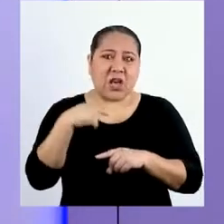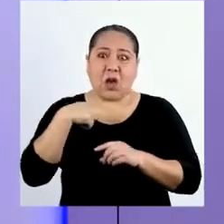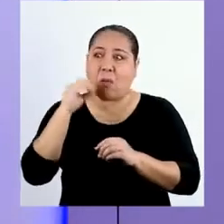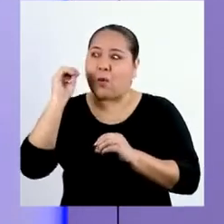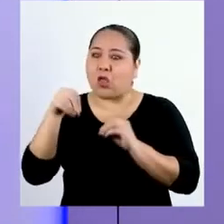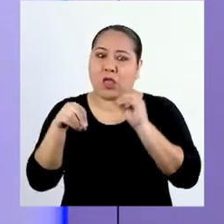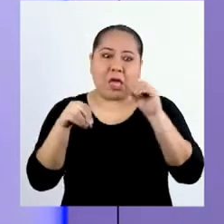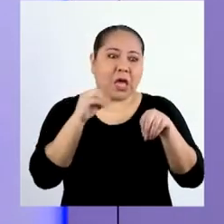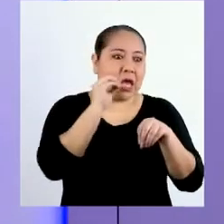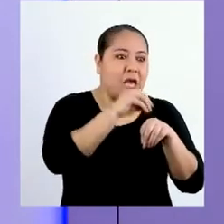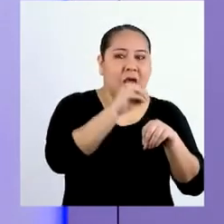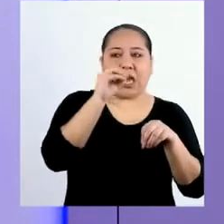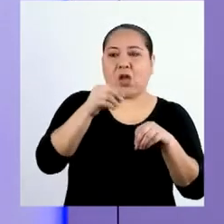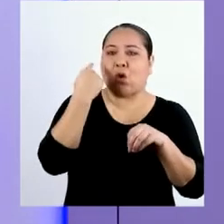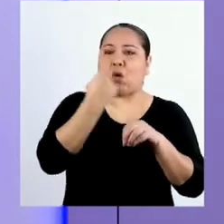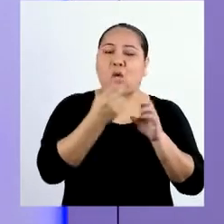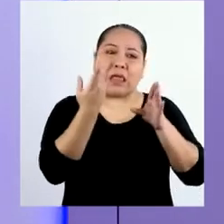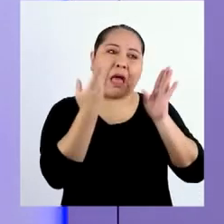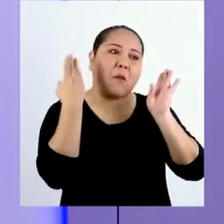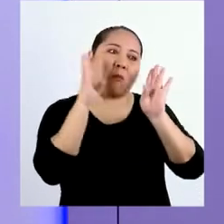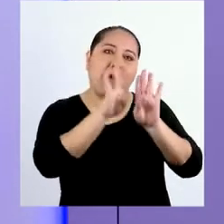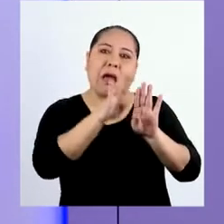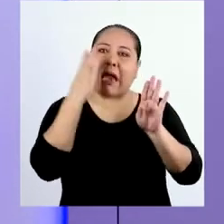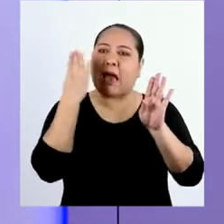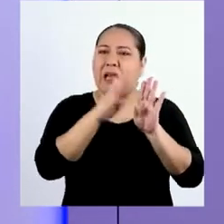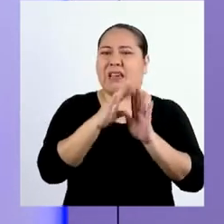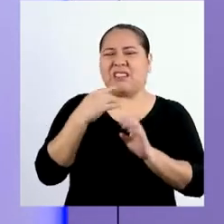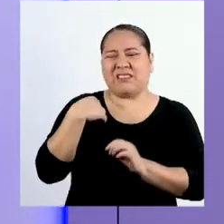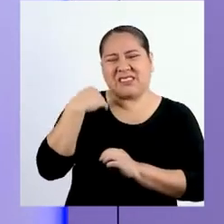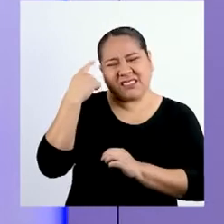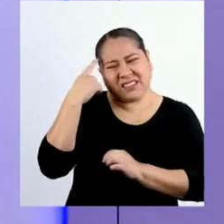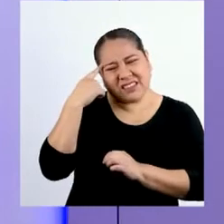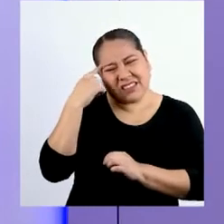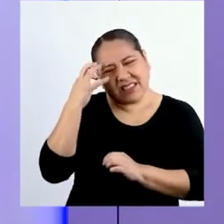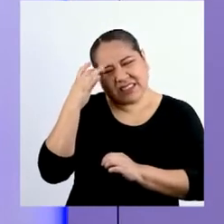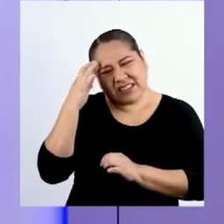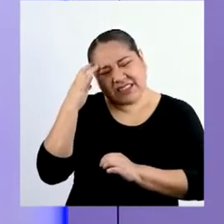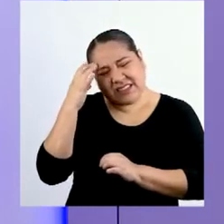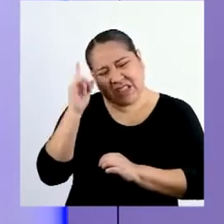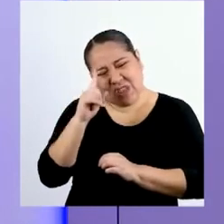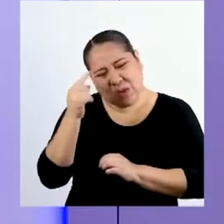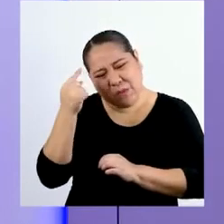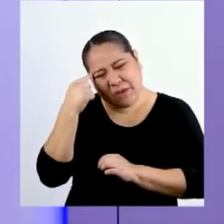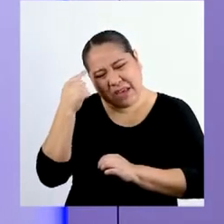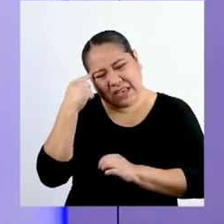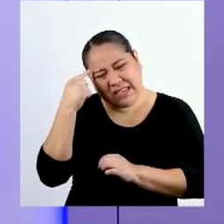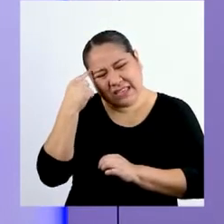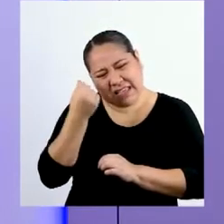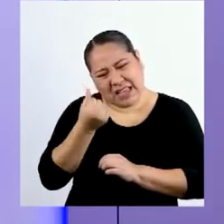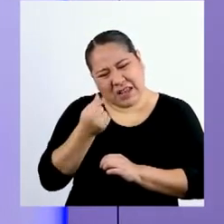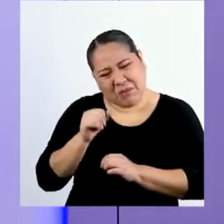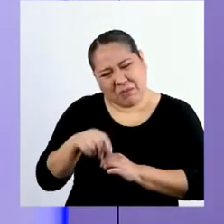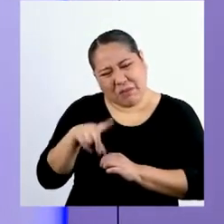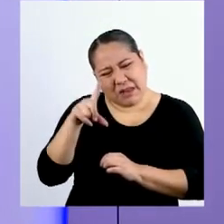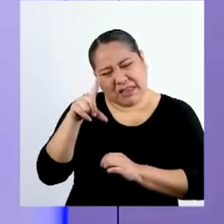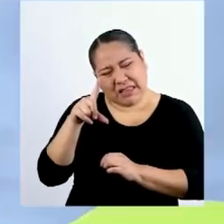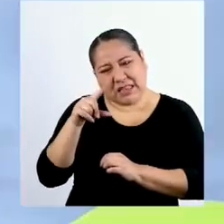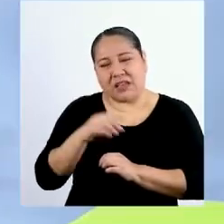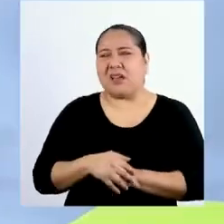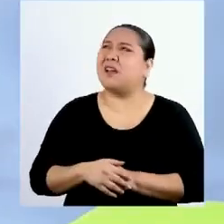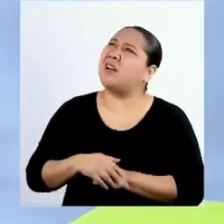ponerle a cada uno una puerta y no tomé en consideración los costos.